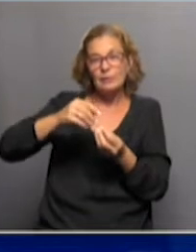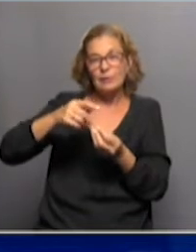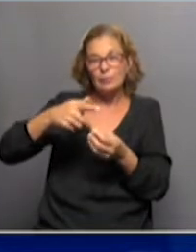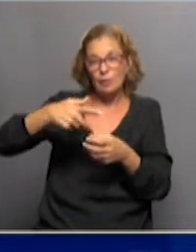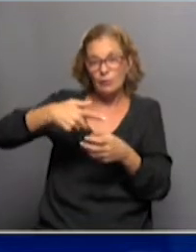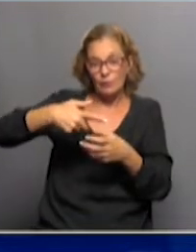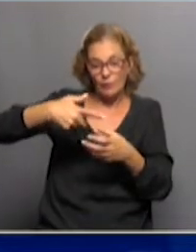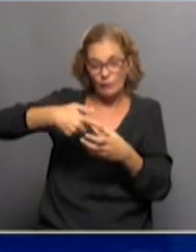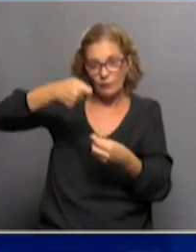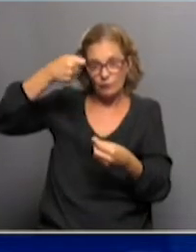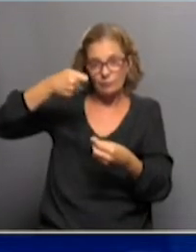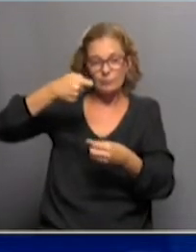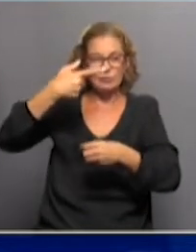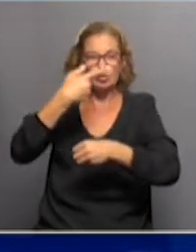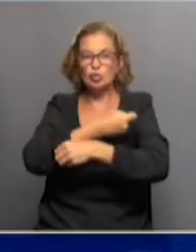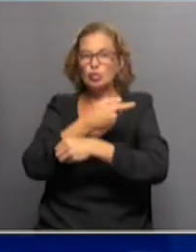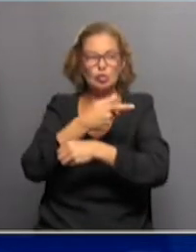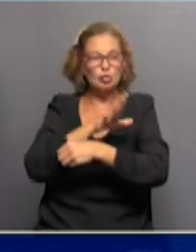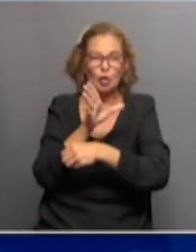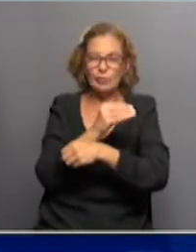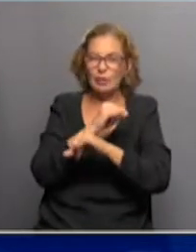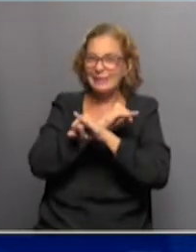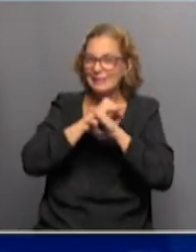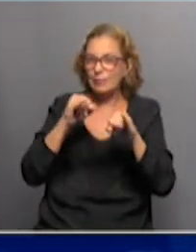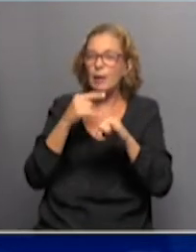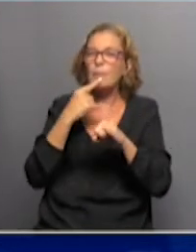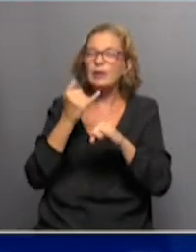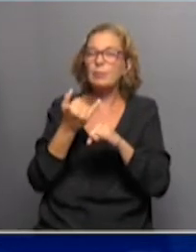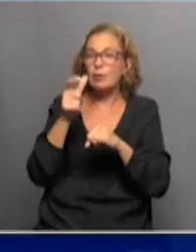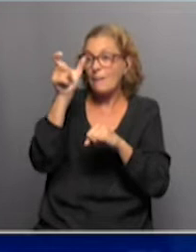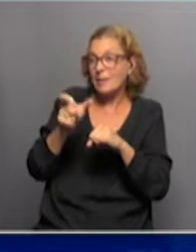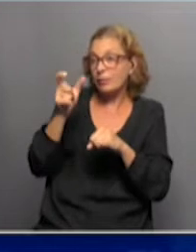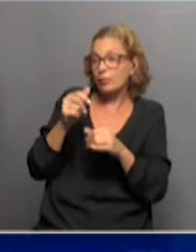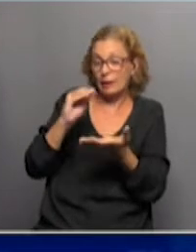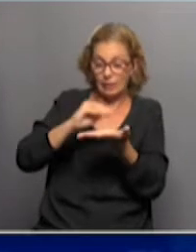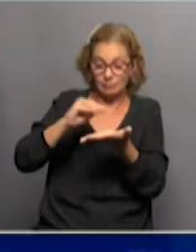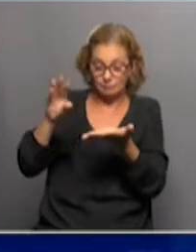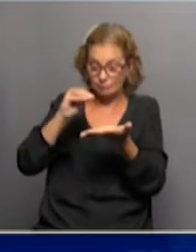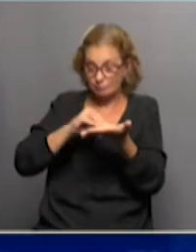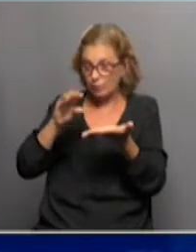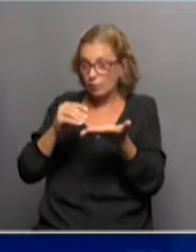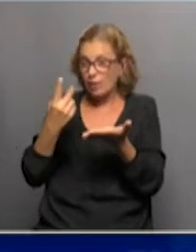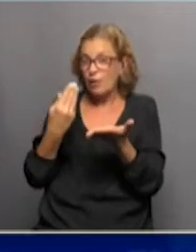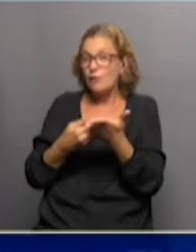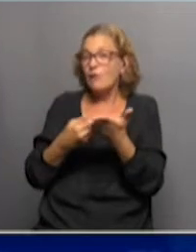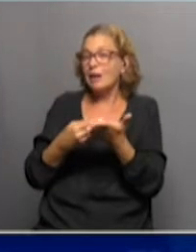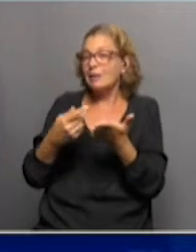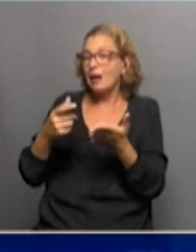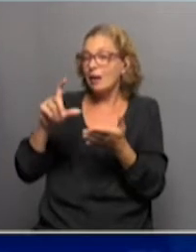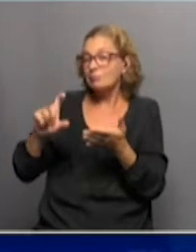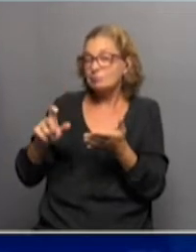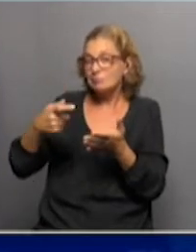todas las dosis. Si se te terminaron, por decirte, las personas que están anotadas y te quedan dosis, bueno, estás